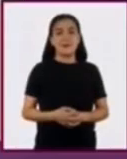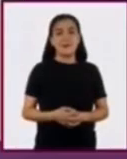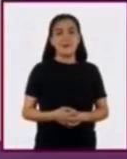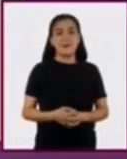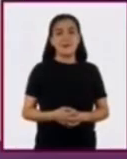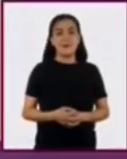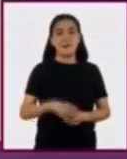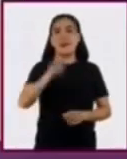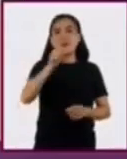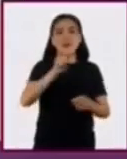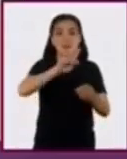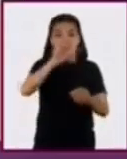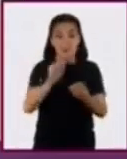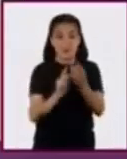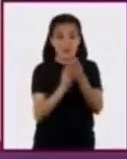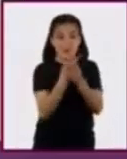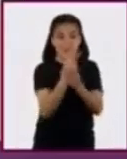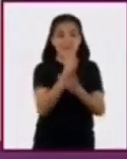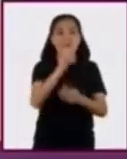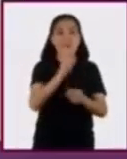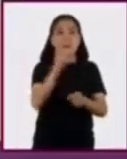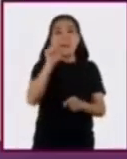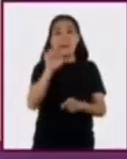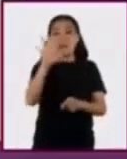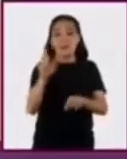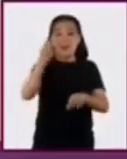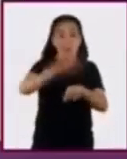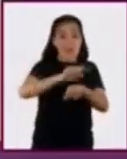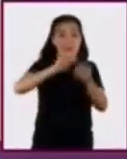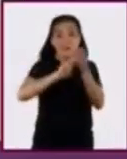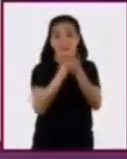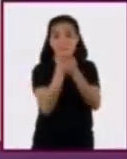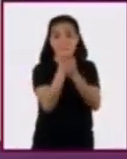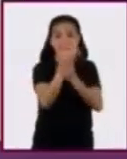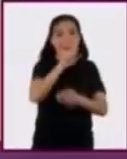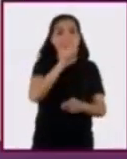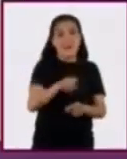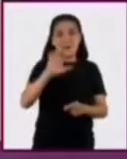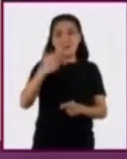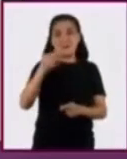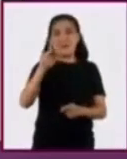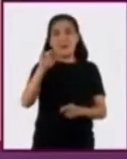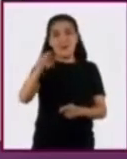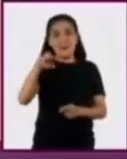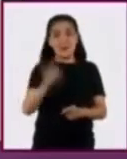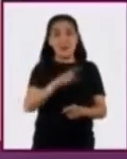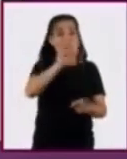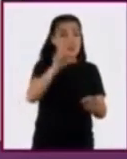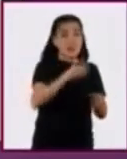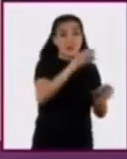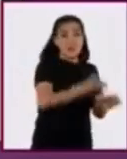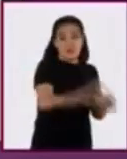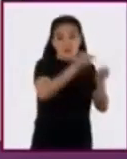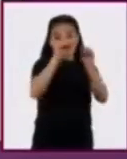Las semillas crecen durante 25 días en los chapines. Antes de ser trasplantadas, al mismo